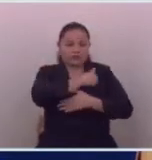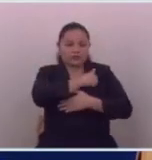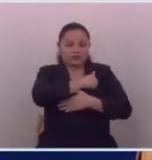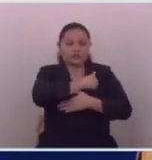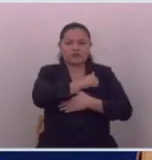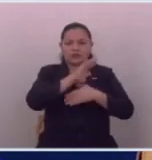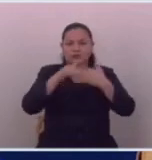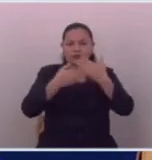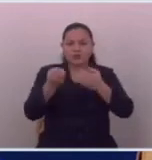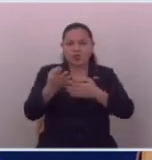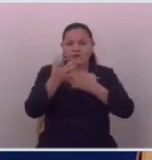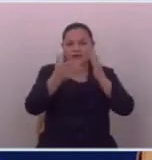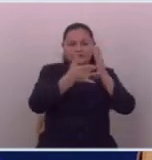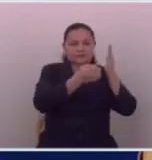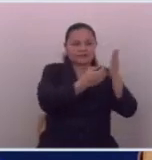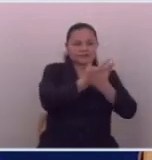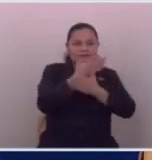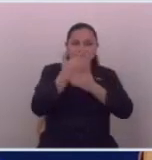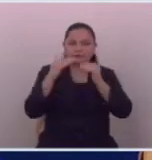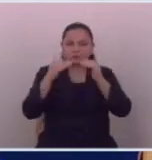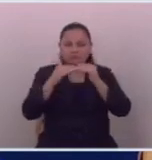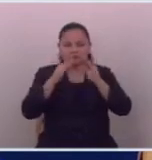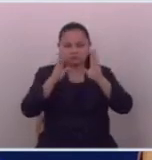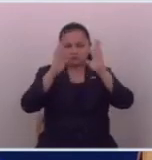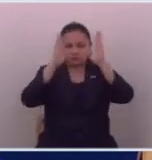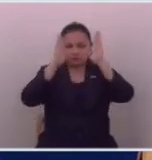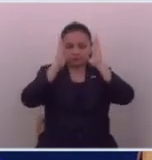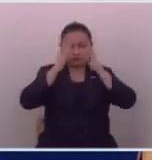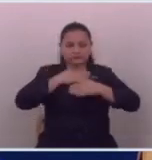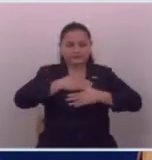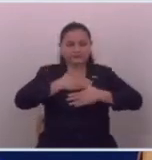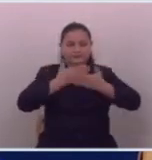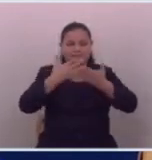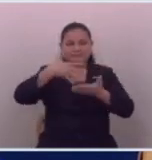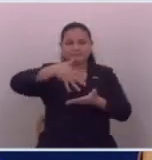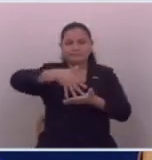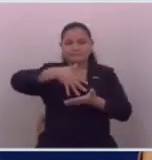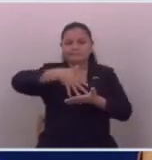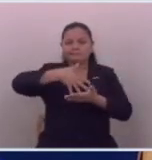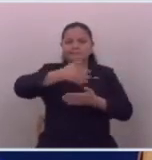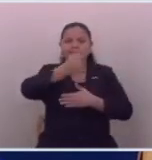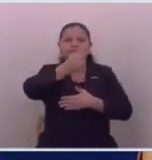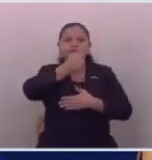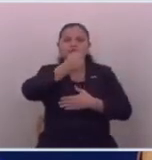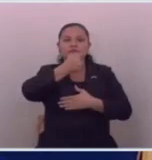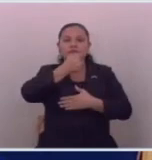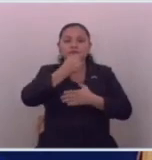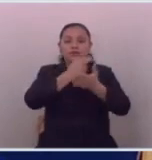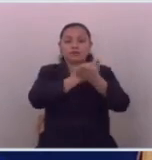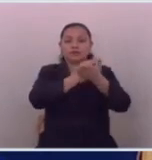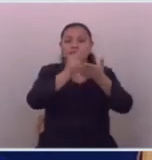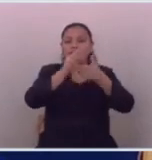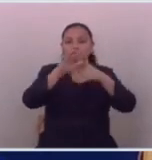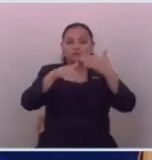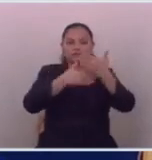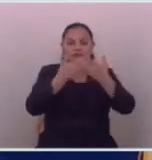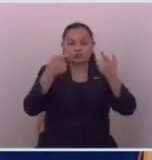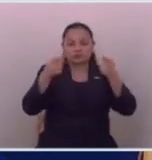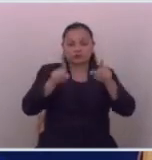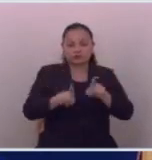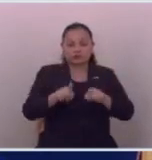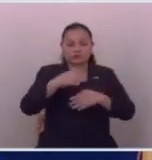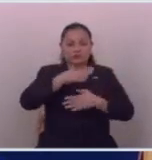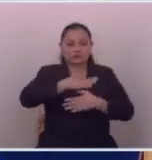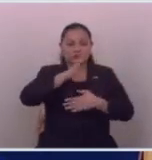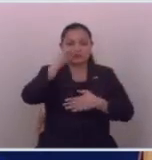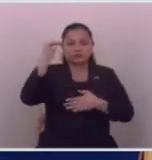y a través de las nuevas tecnologías se dedican a brindar a la población información veraz de todo lo que acontece